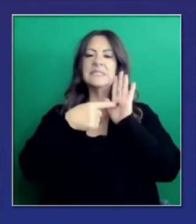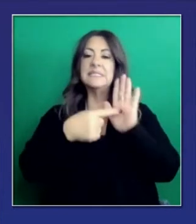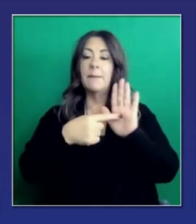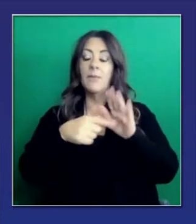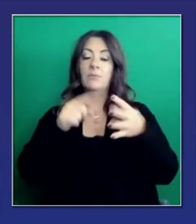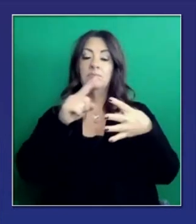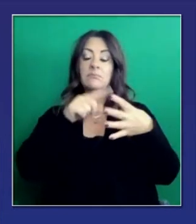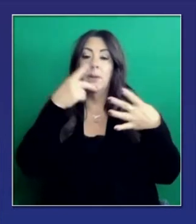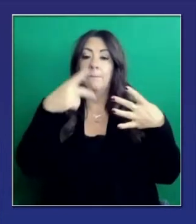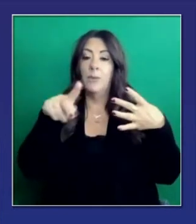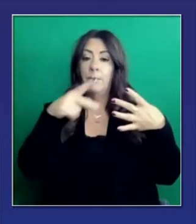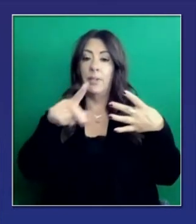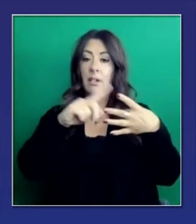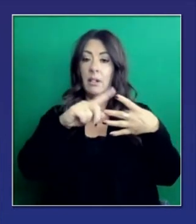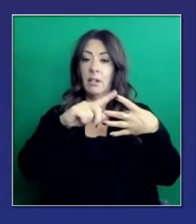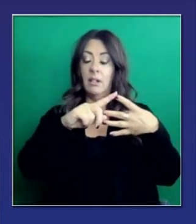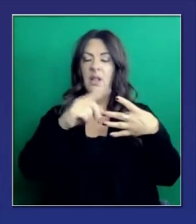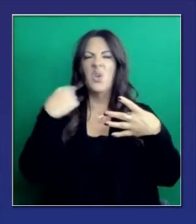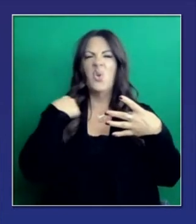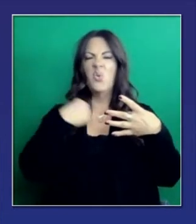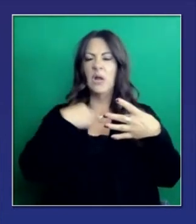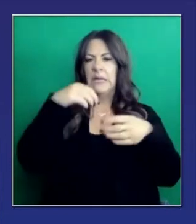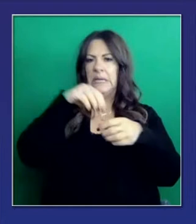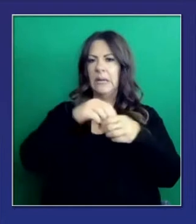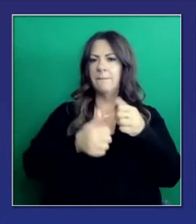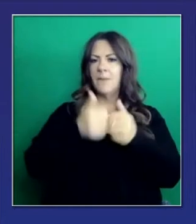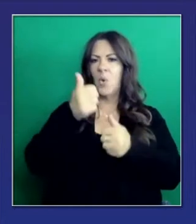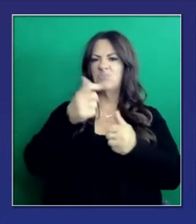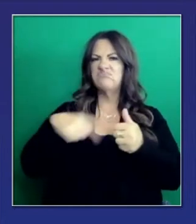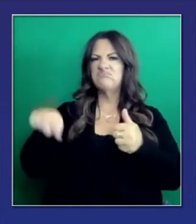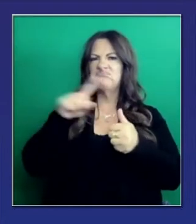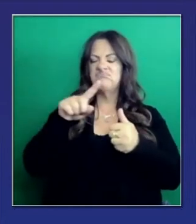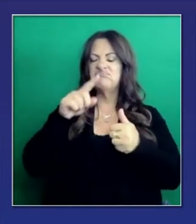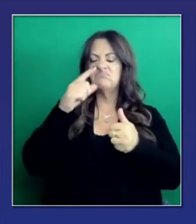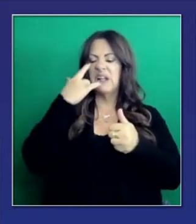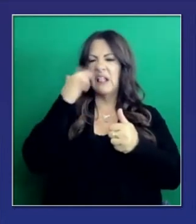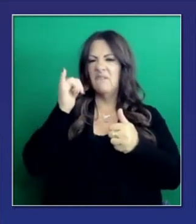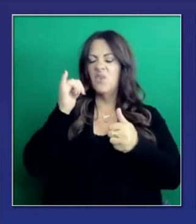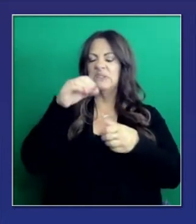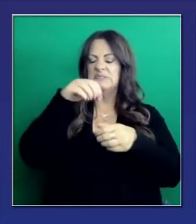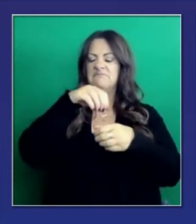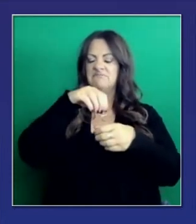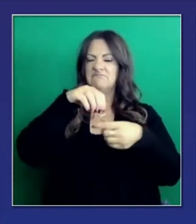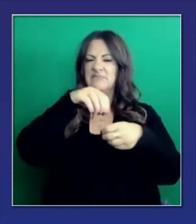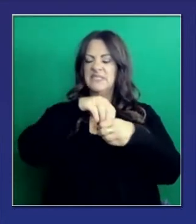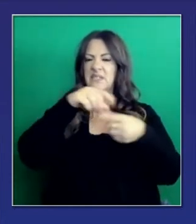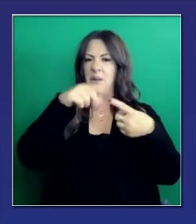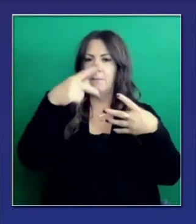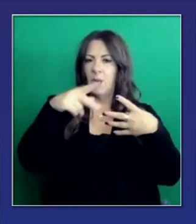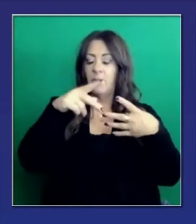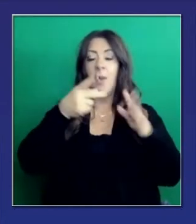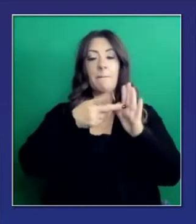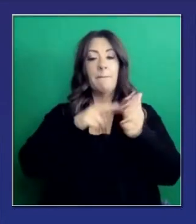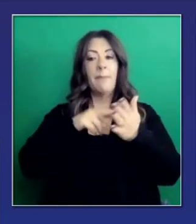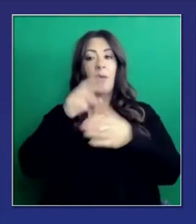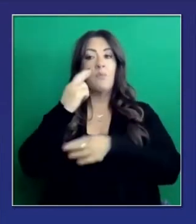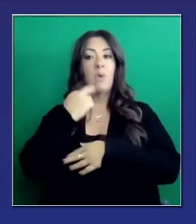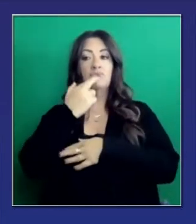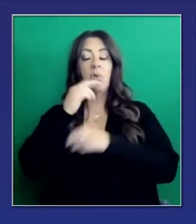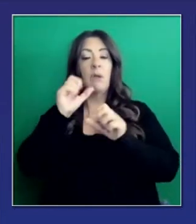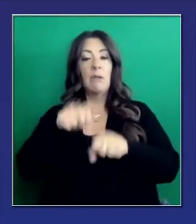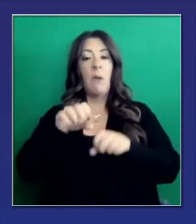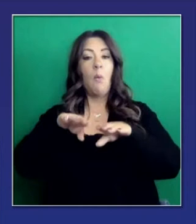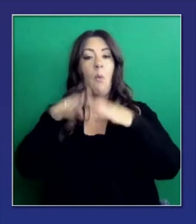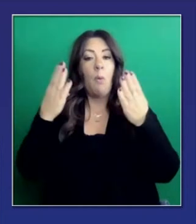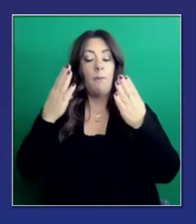Por púrpura como ejemplo, ese el nivel en la mayoría de los condados, los restaurantes pueden abrir para comer